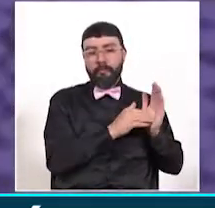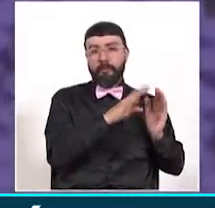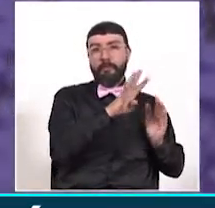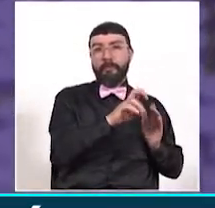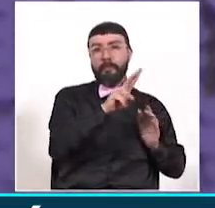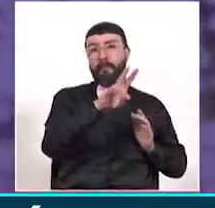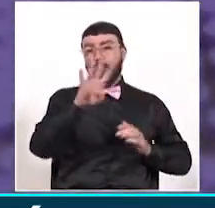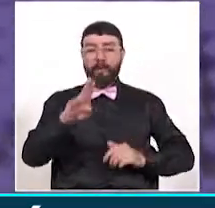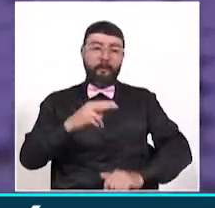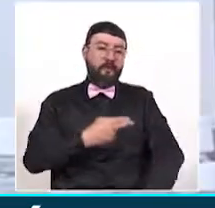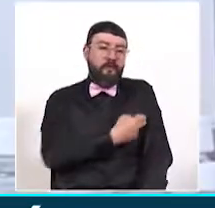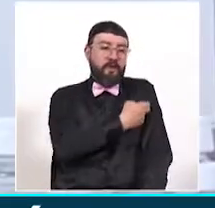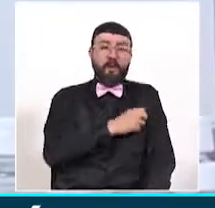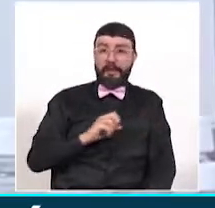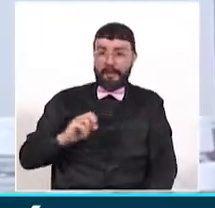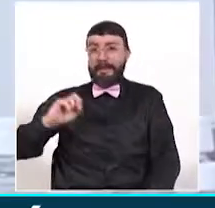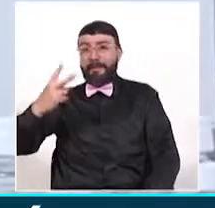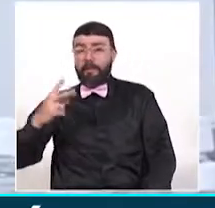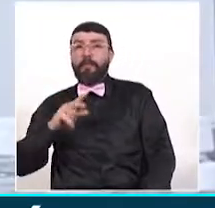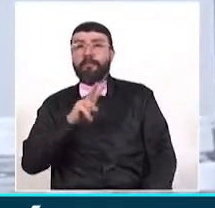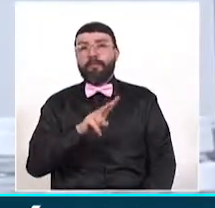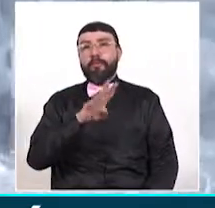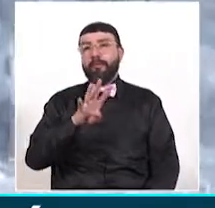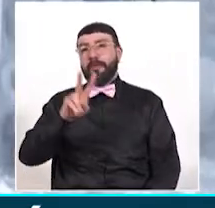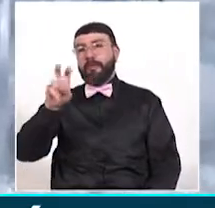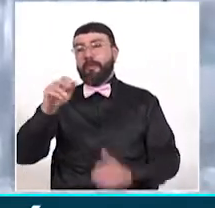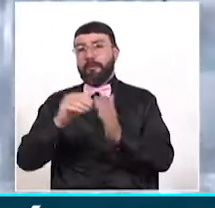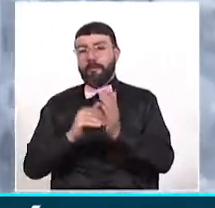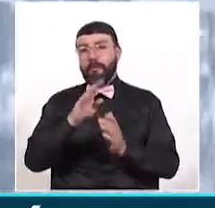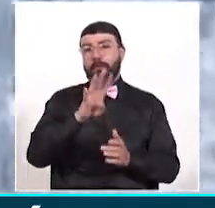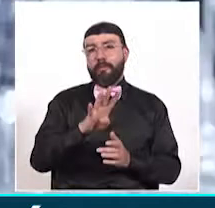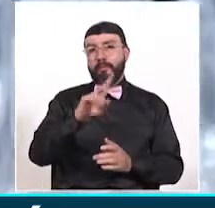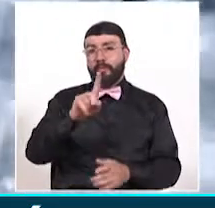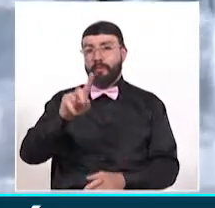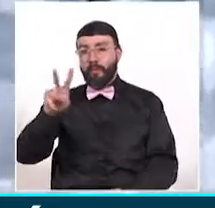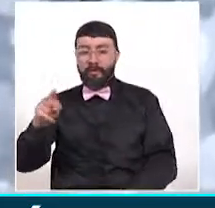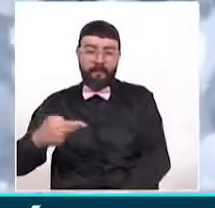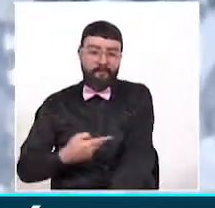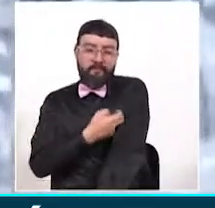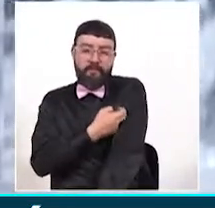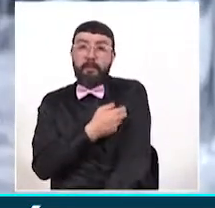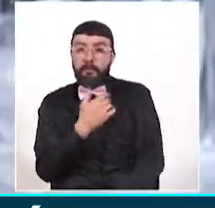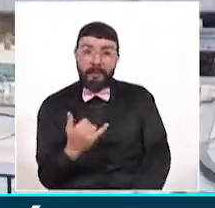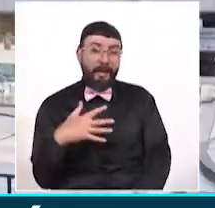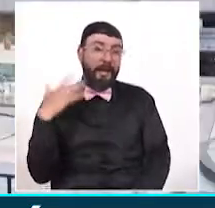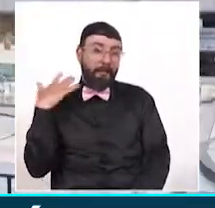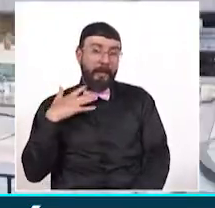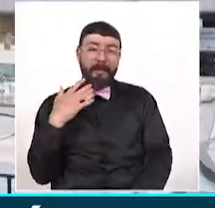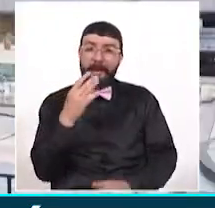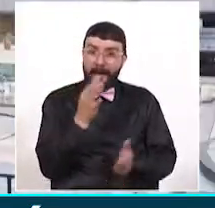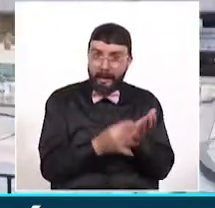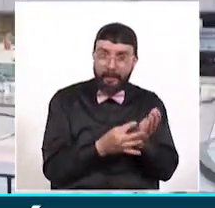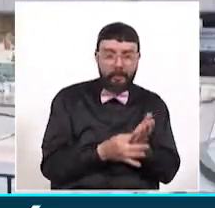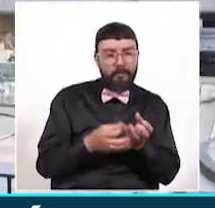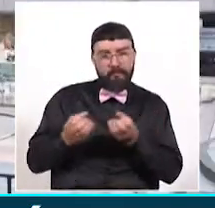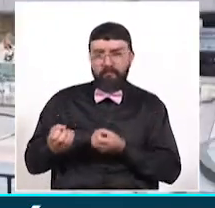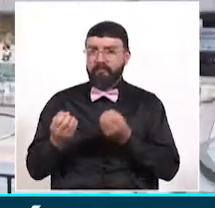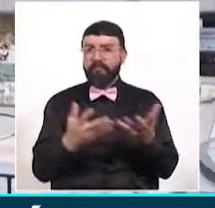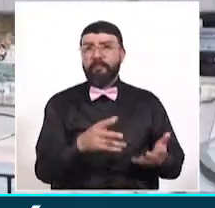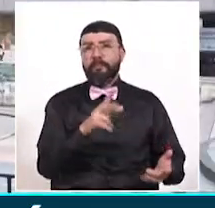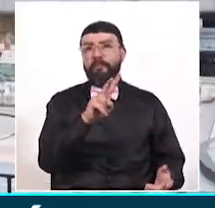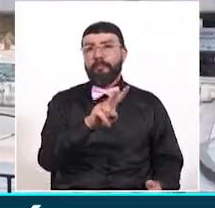vacunas y en la fase 2, 247.412, de las cuales Armenia, por ser la capital, recibirá